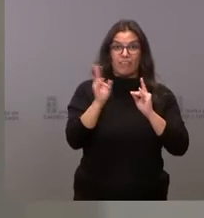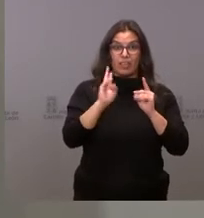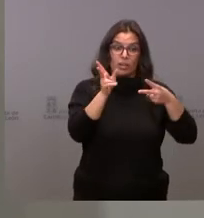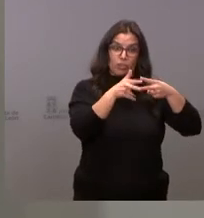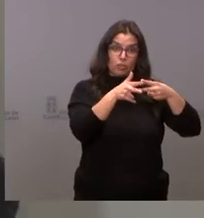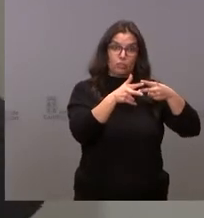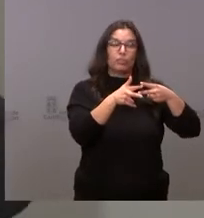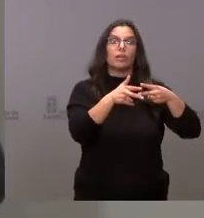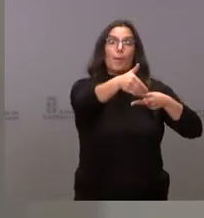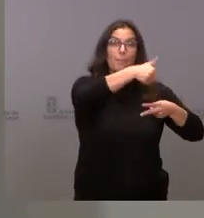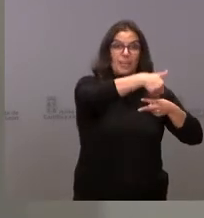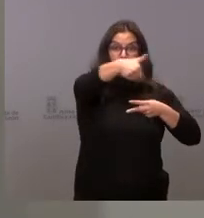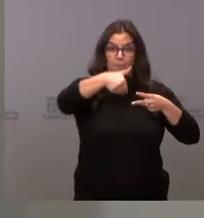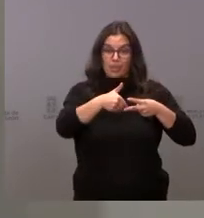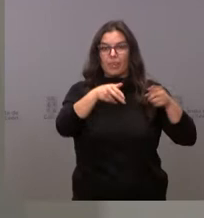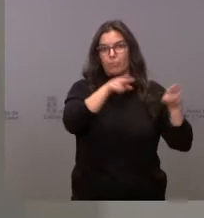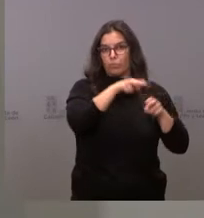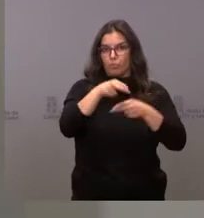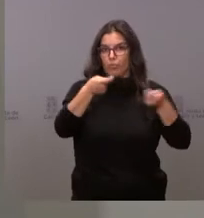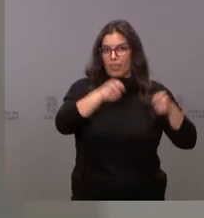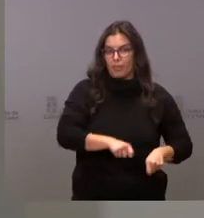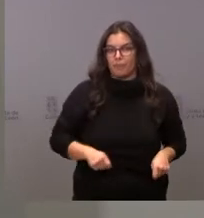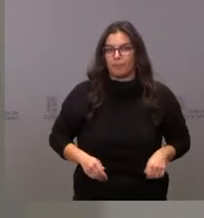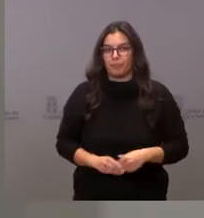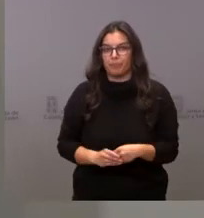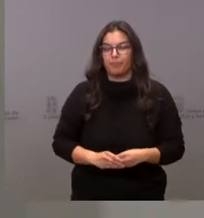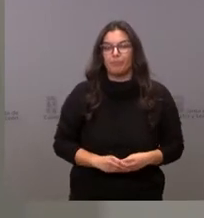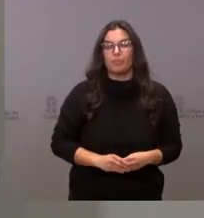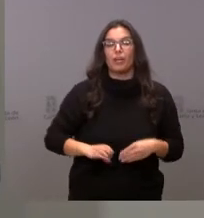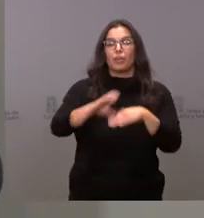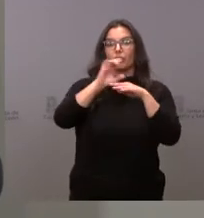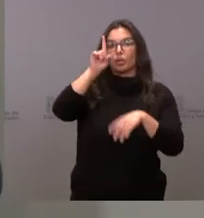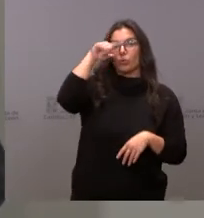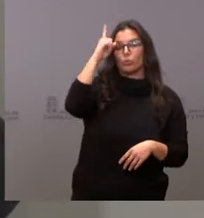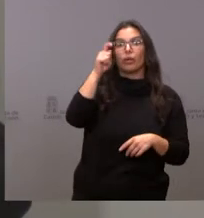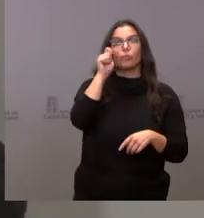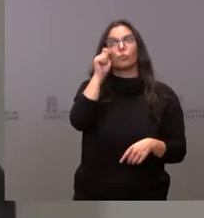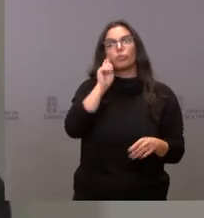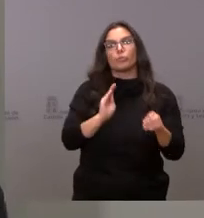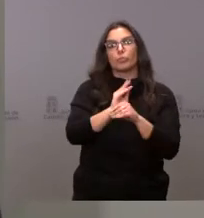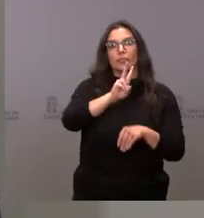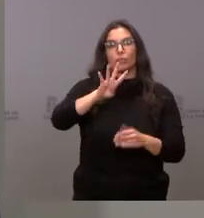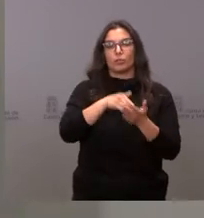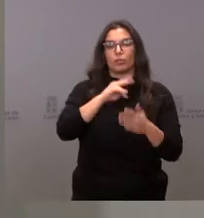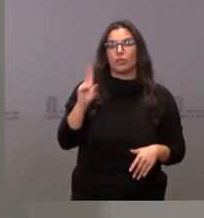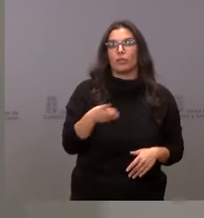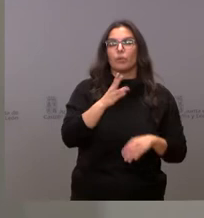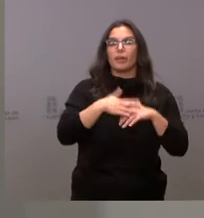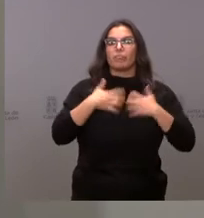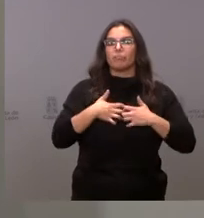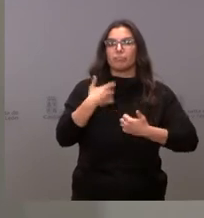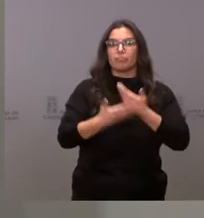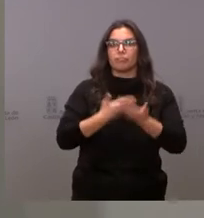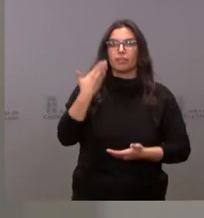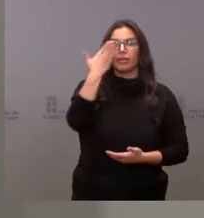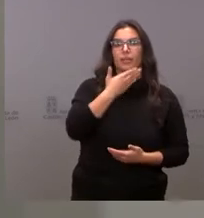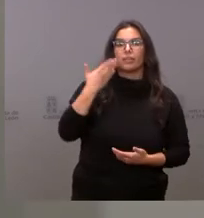la Diputación Provincial. La Consejería de Cultura y Turismo destina 24.000 euros para el funcionamiento de las